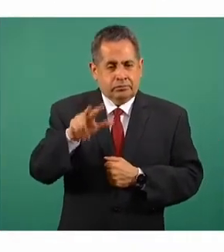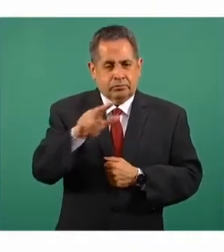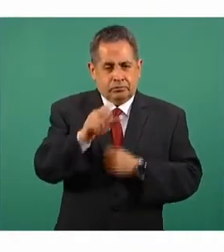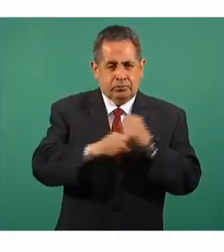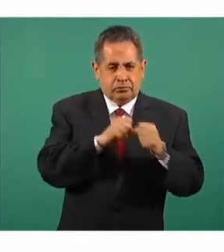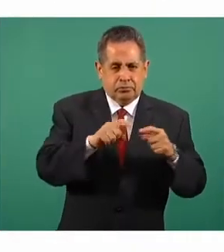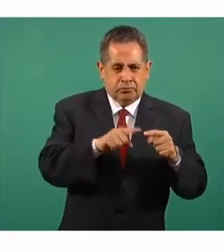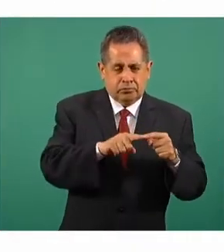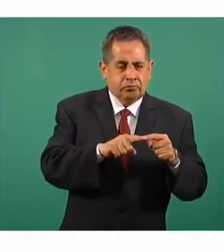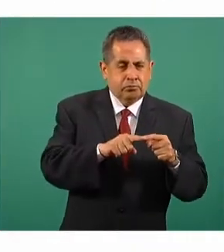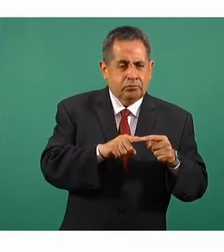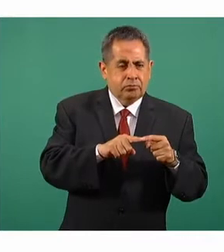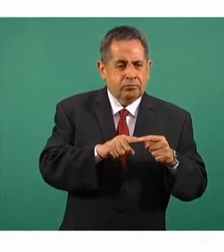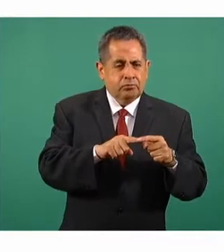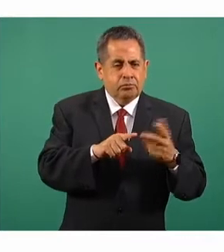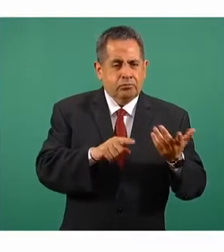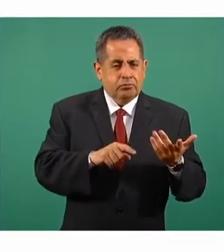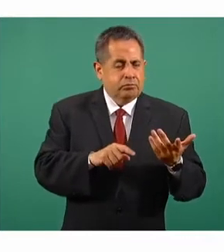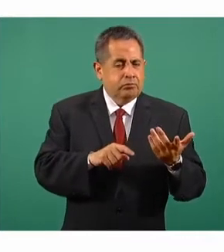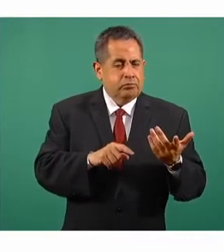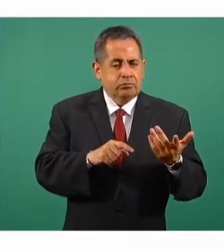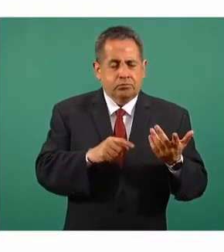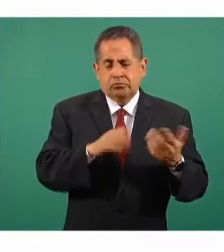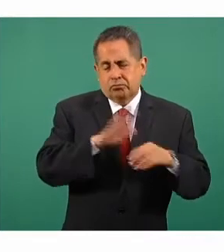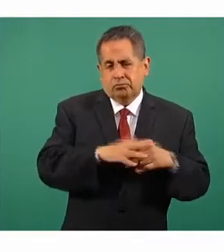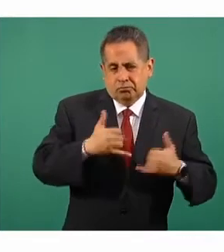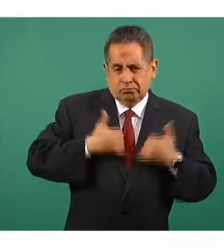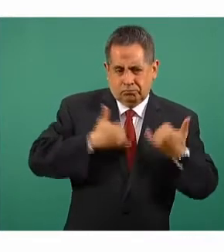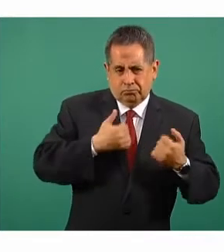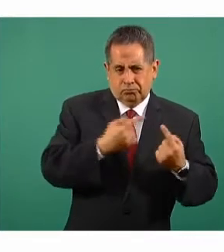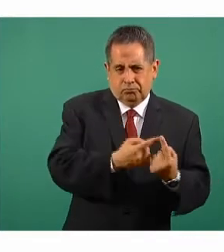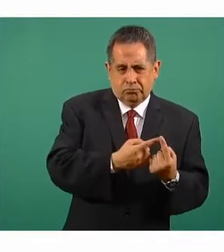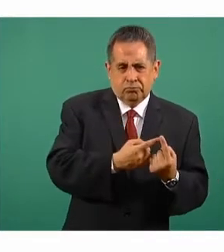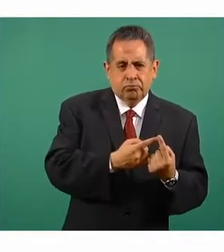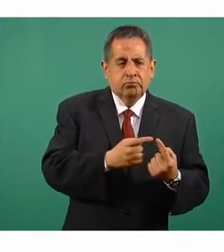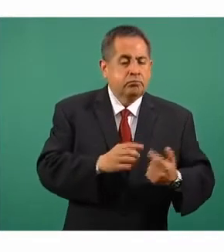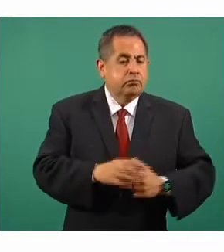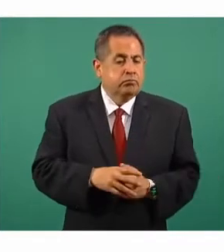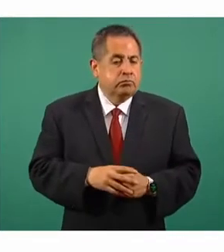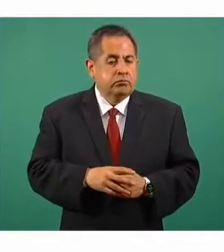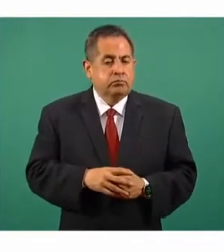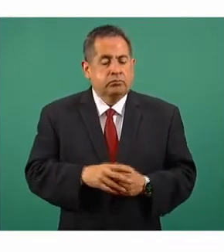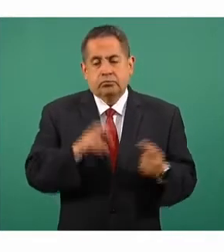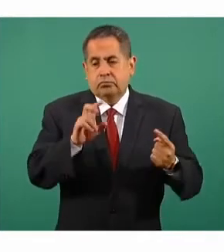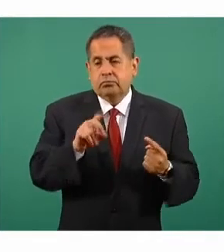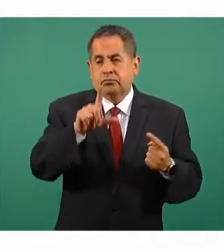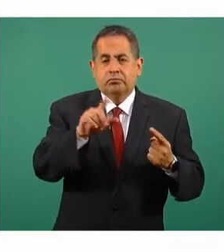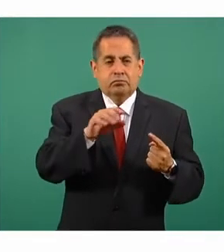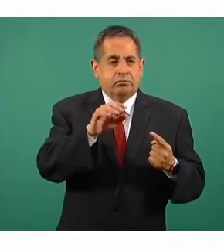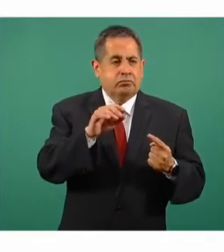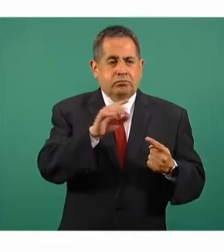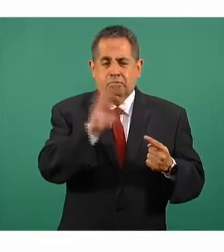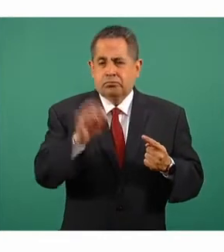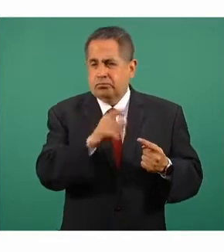de casos de edad mínima, la edad promedio es de 37